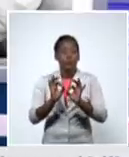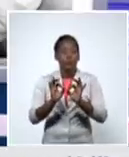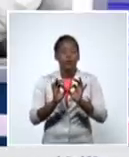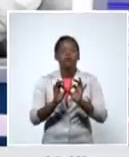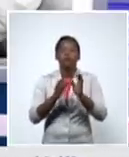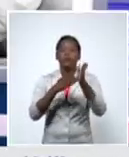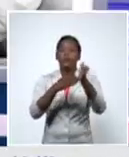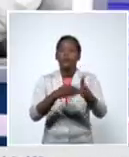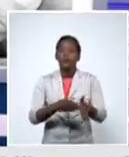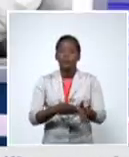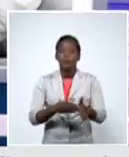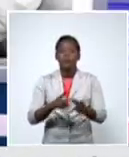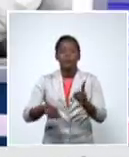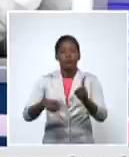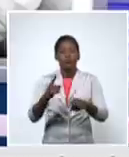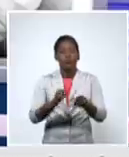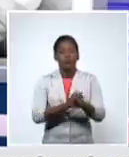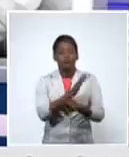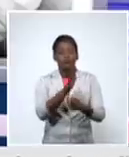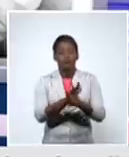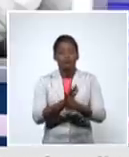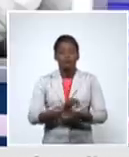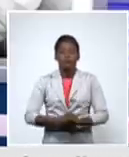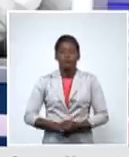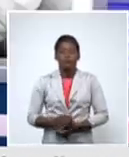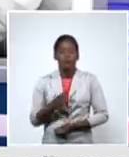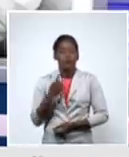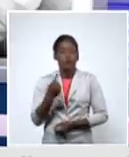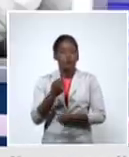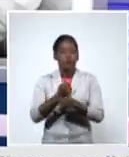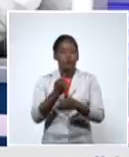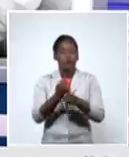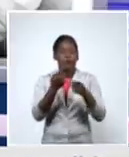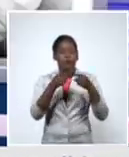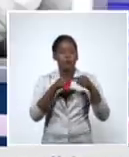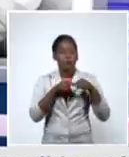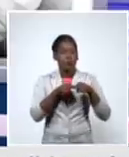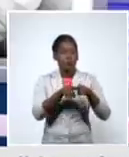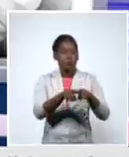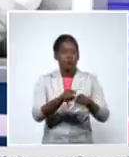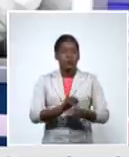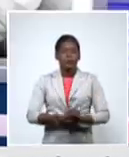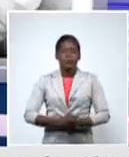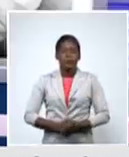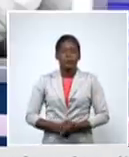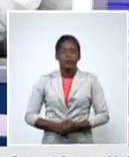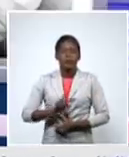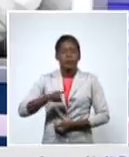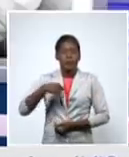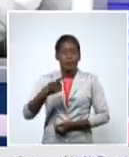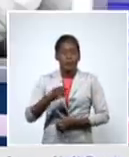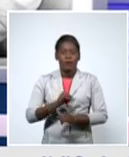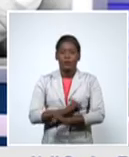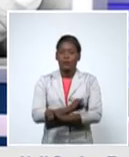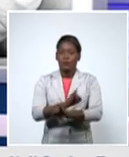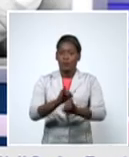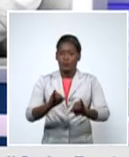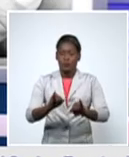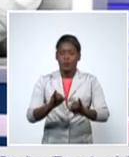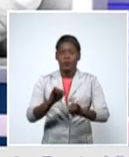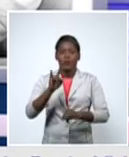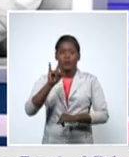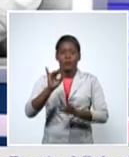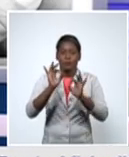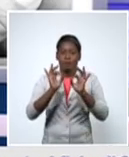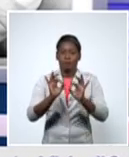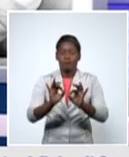contra la COVID-19 es de todos nos toca a todos nos corresponde a todos mañana volveremos a las 9 en punto de la